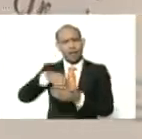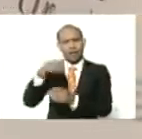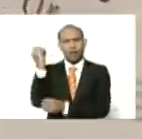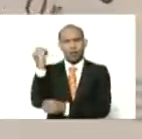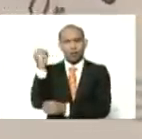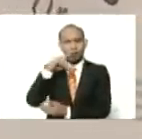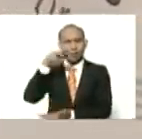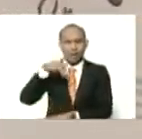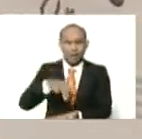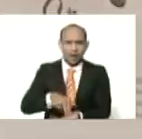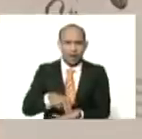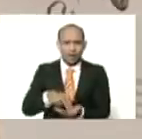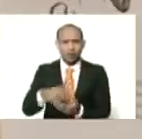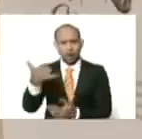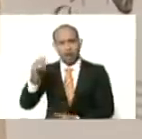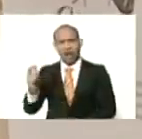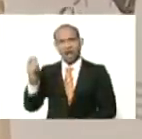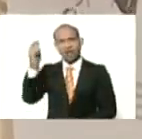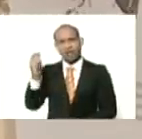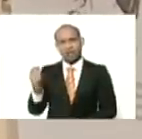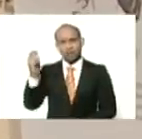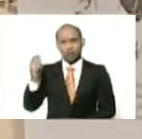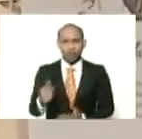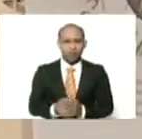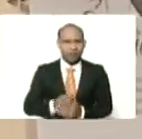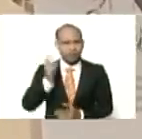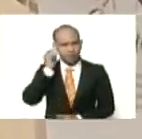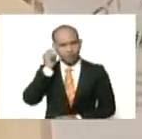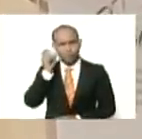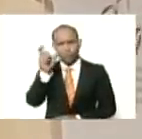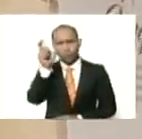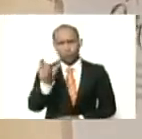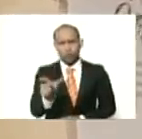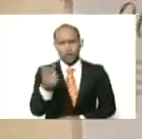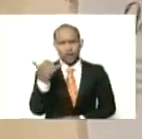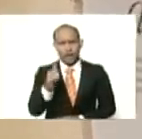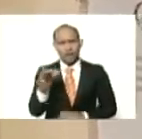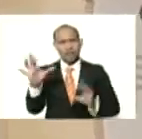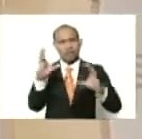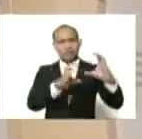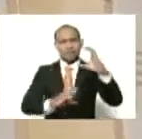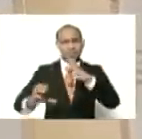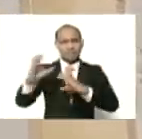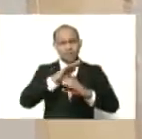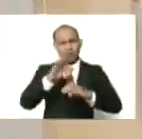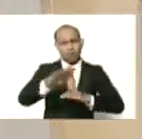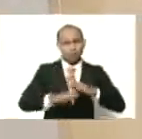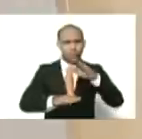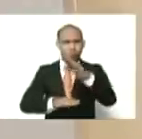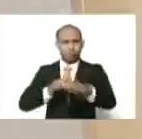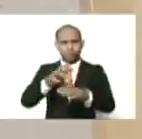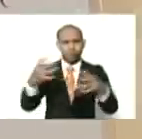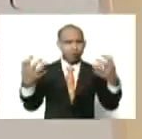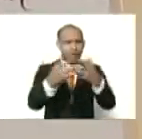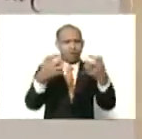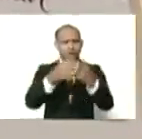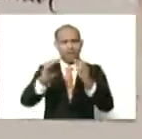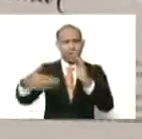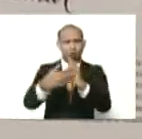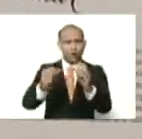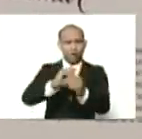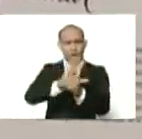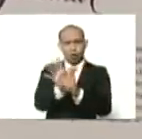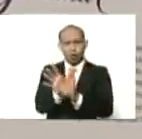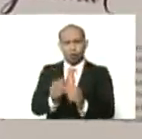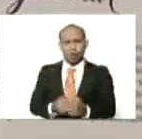nacional, hechas diputadas, mujeres, que hoy, están en la ciencia, avanzando, en la batalla, contra el COVID,